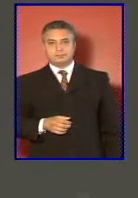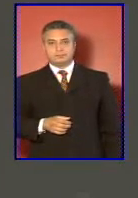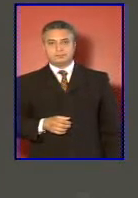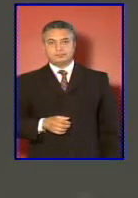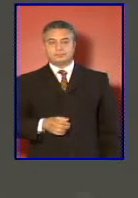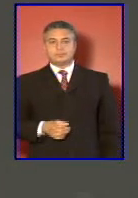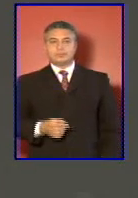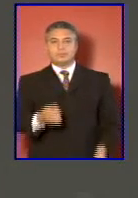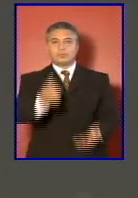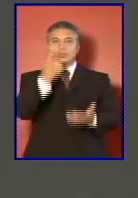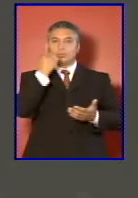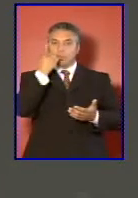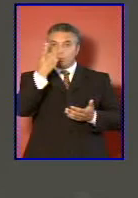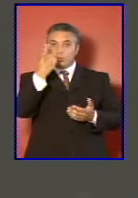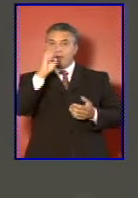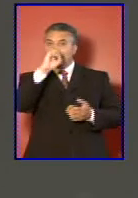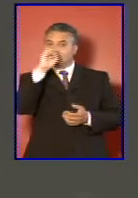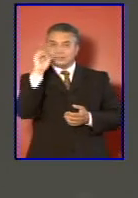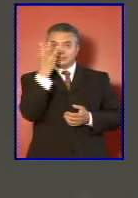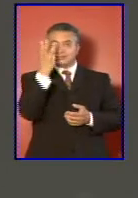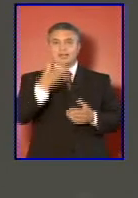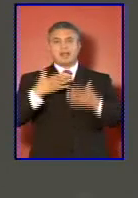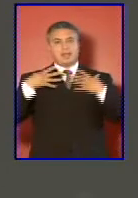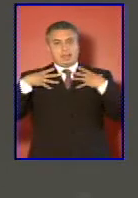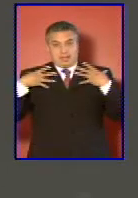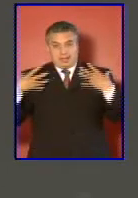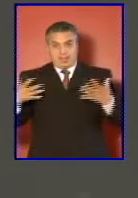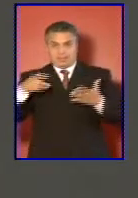Una tercera gran tarea